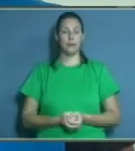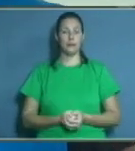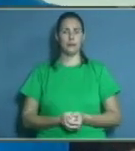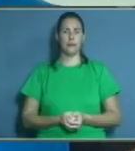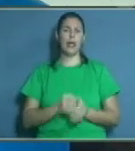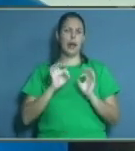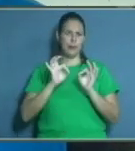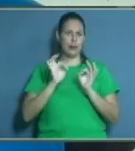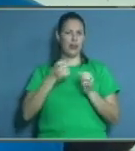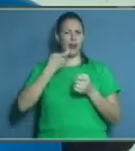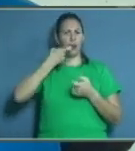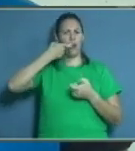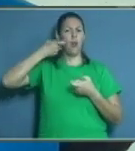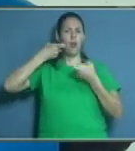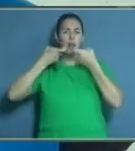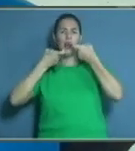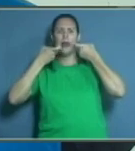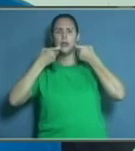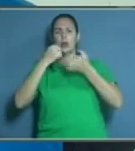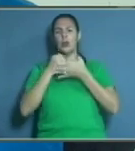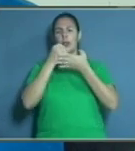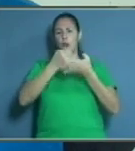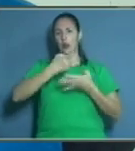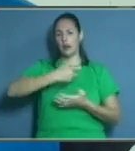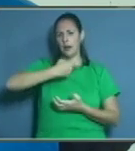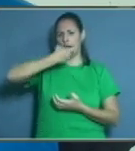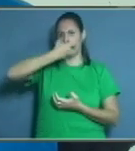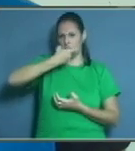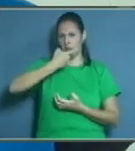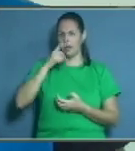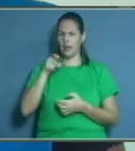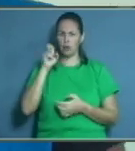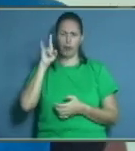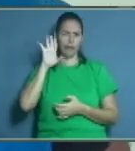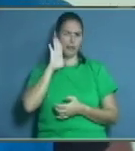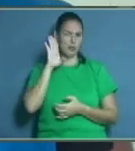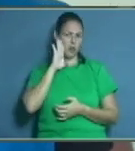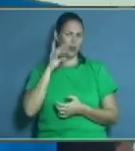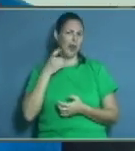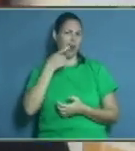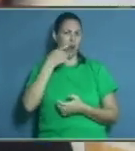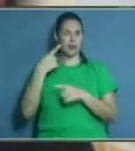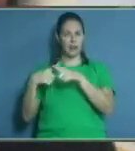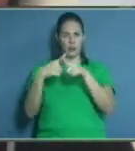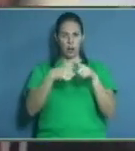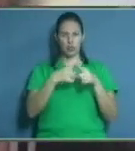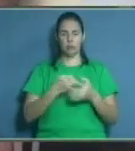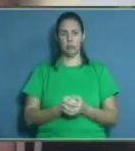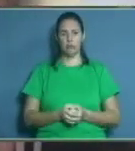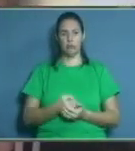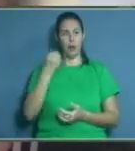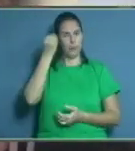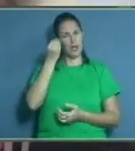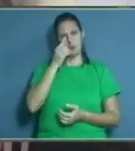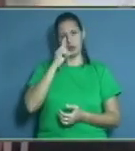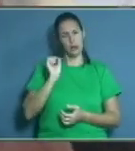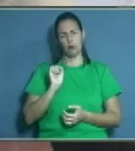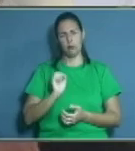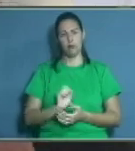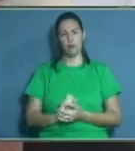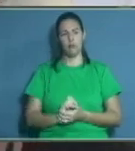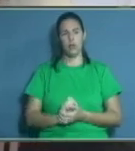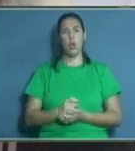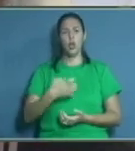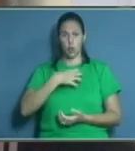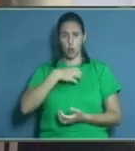ganchos retentores de las prótesis causan caries? No, no creo si fuera así y no lo mandaran. Yo creo que no. Yo